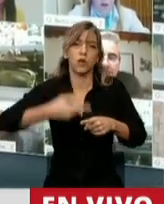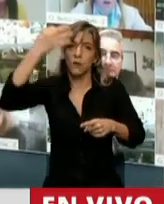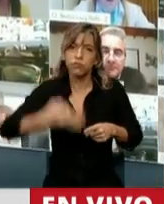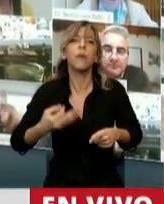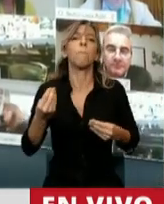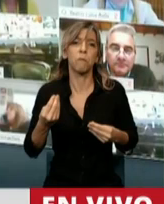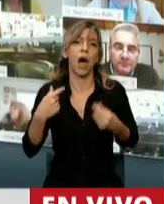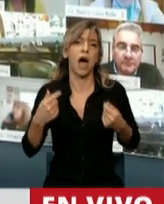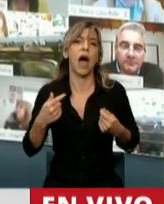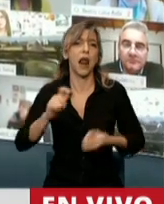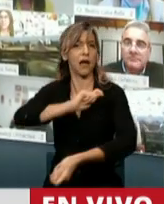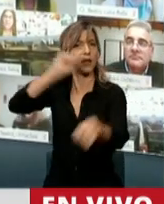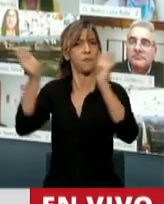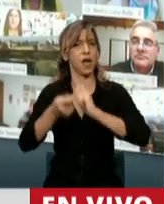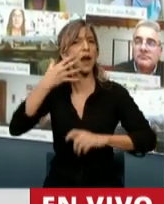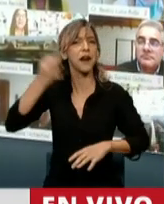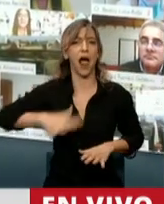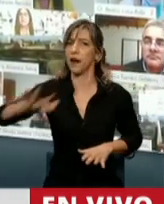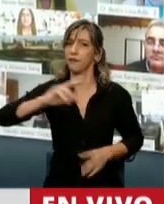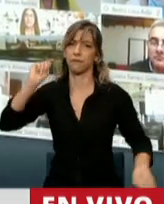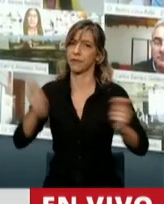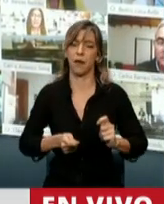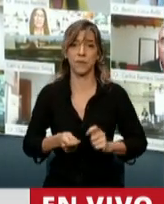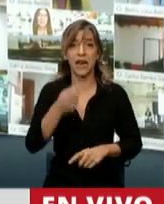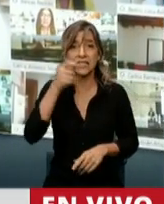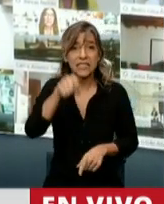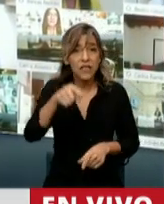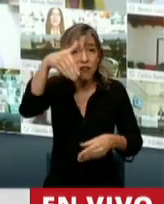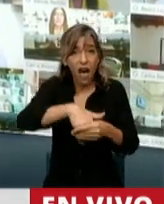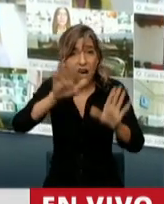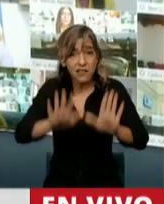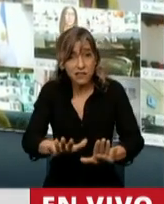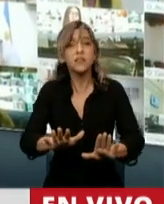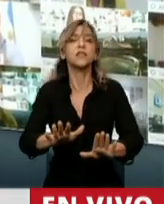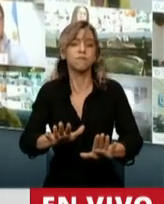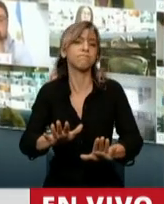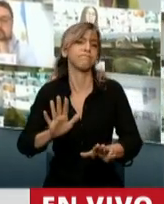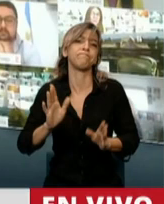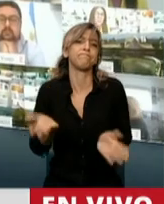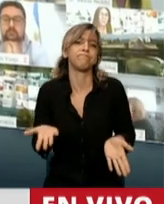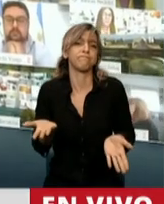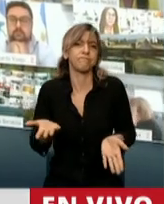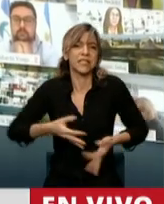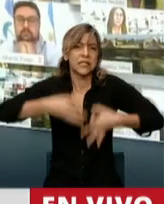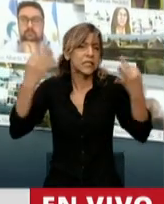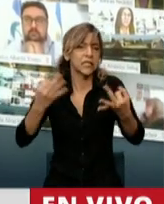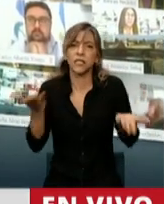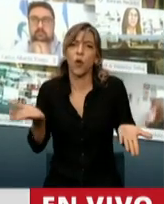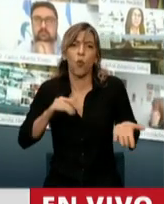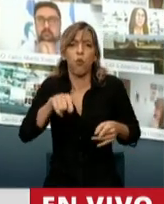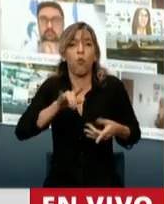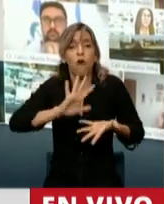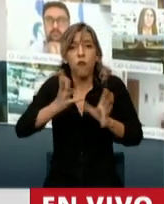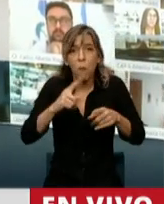herramienta idónea para transformar la realidad. Si votan esto, la política será sin duda la herramienta idónea para